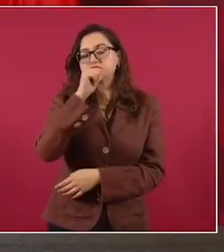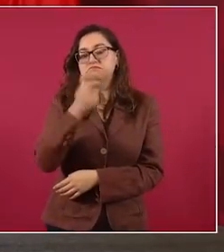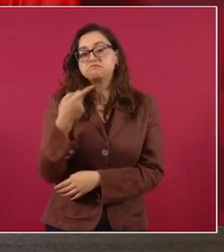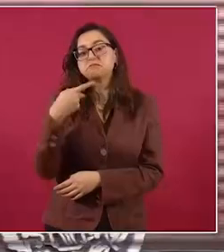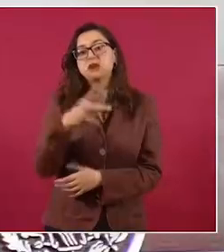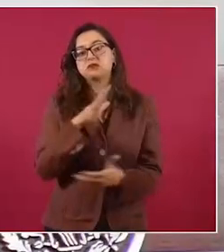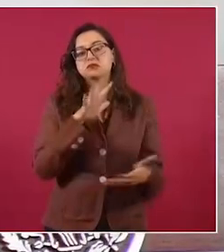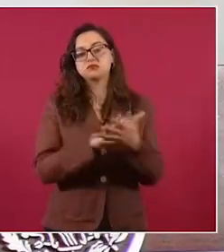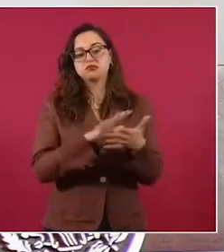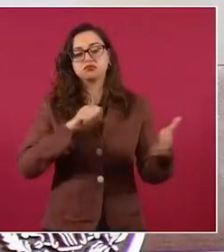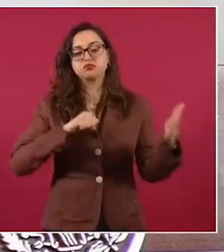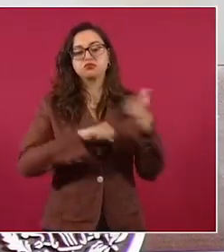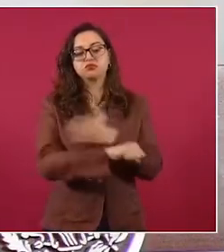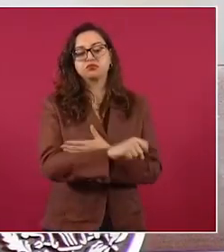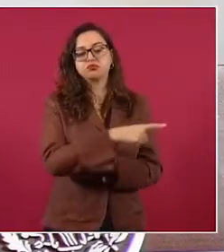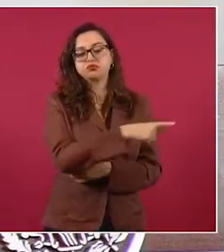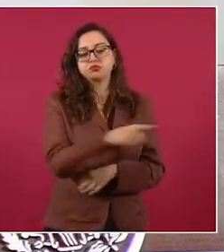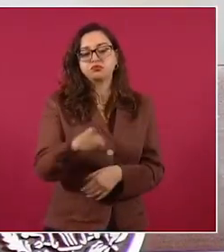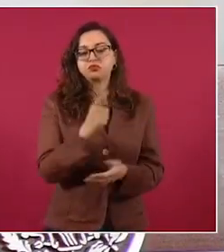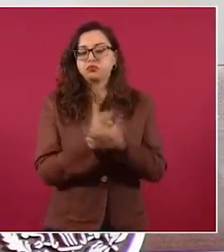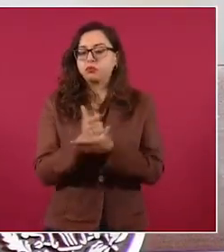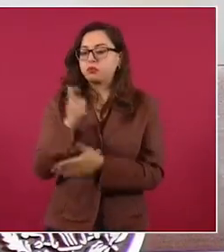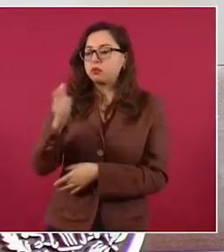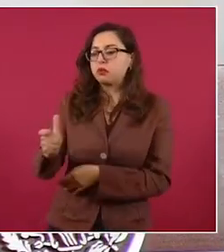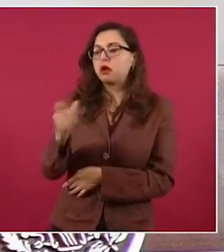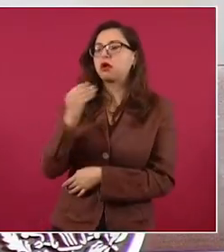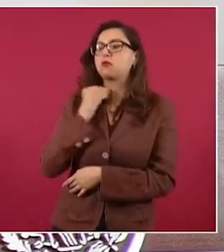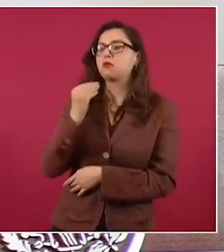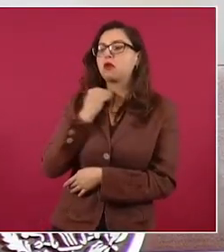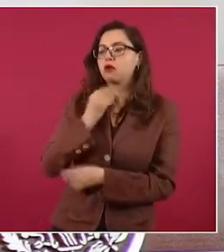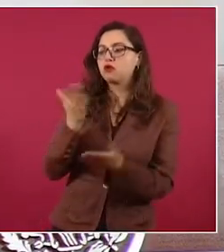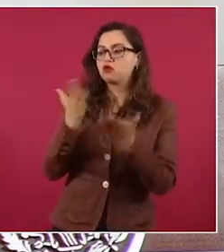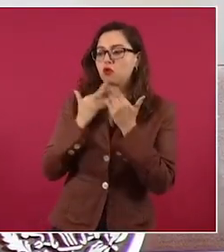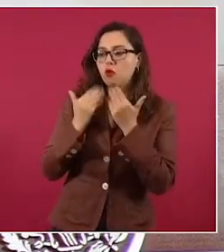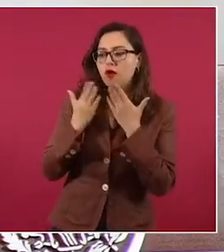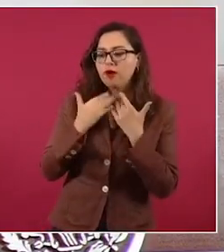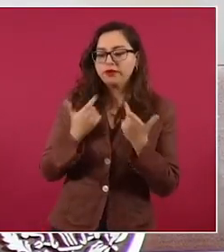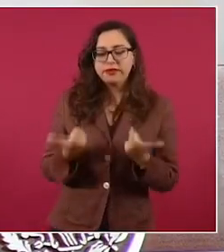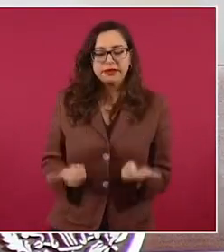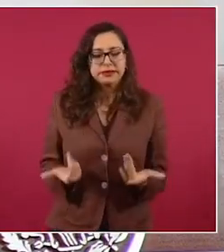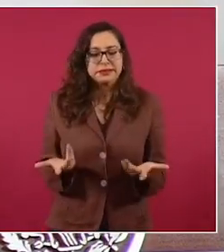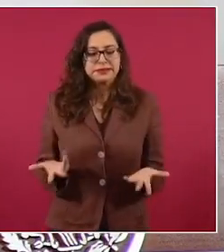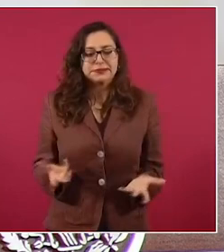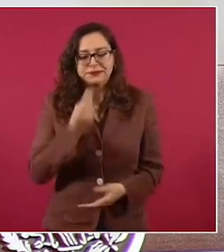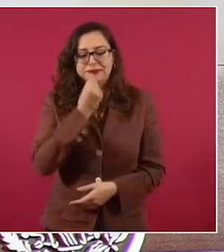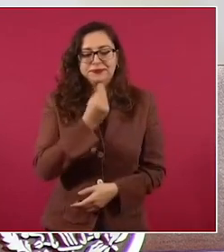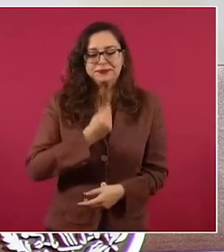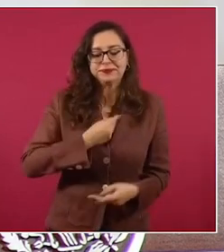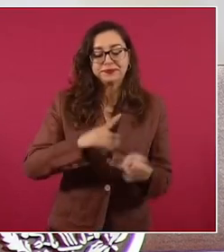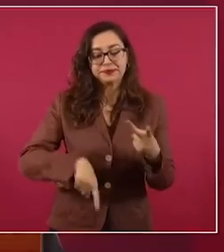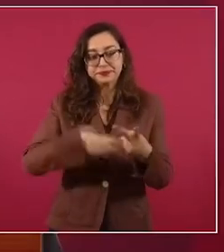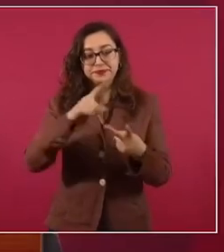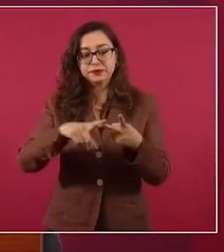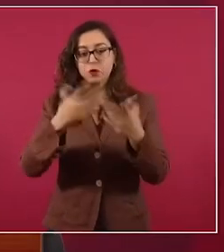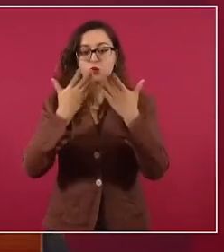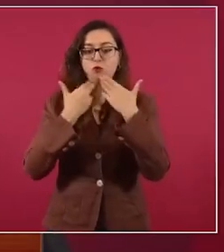abogado o les faltó un traductor o han enfrentado adversidades.